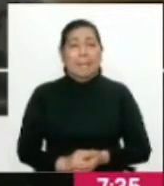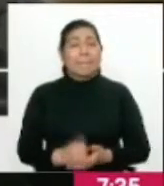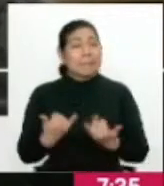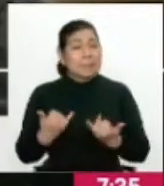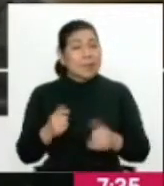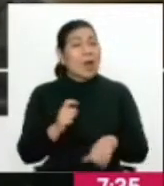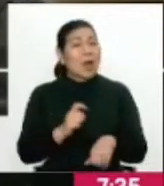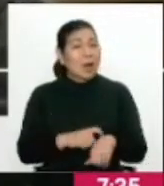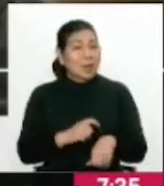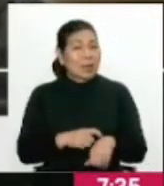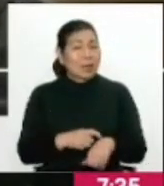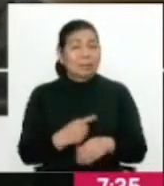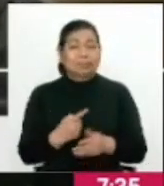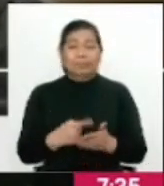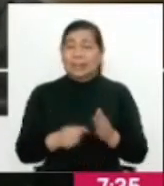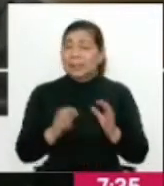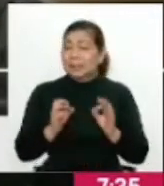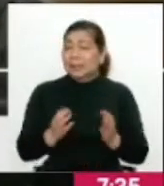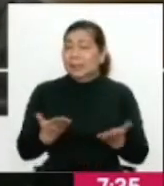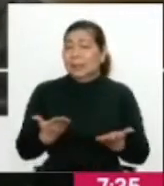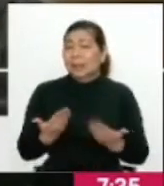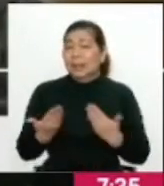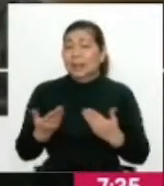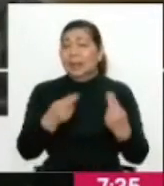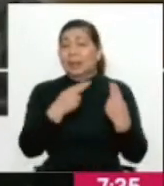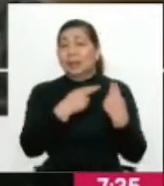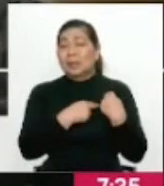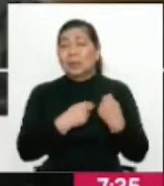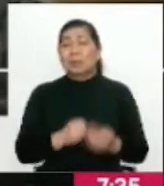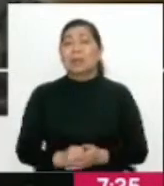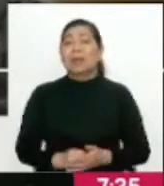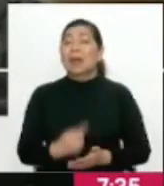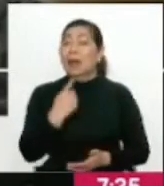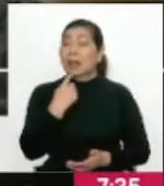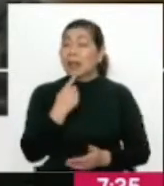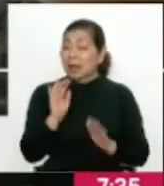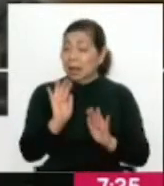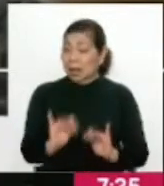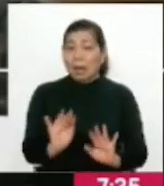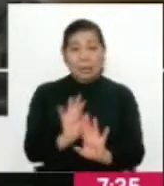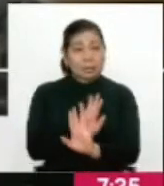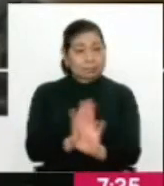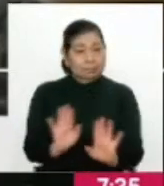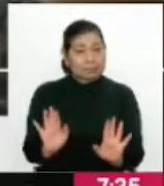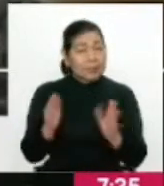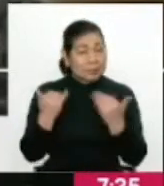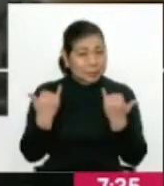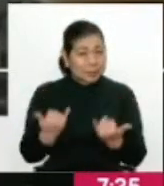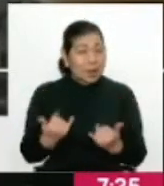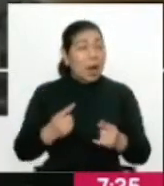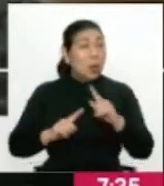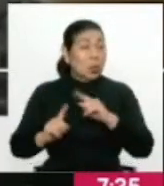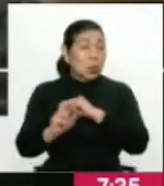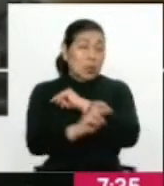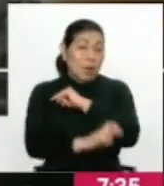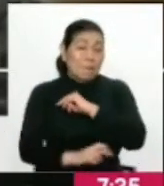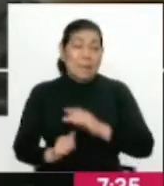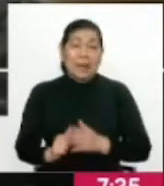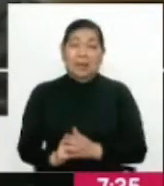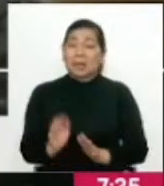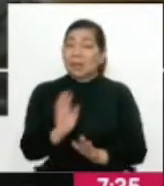es momento, aunque la decisión siempre hay alguien que la tiene que asumir, ¿no? De decir, hasta aquí nomás llegó, como ya hacen algunos países,